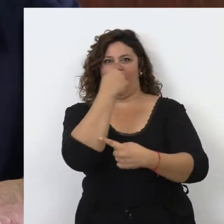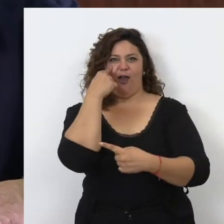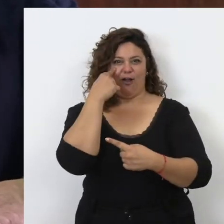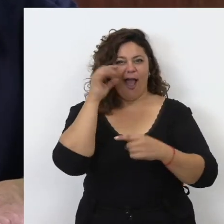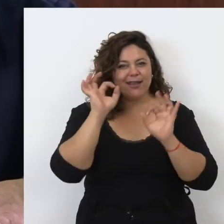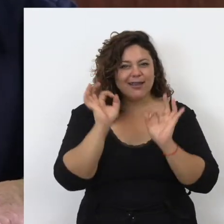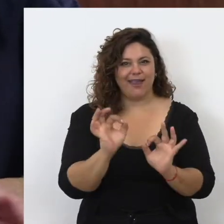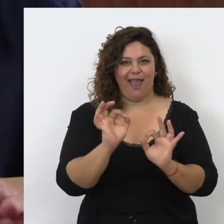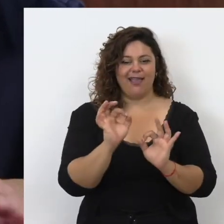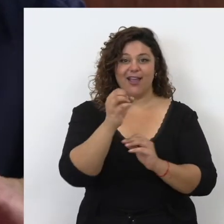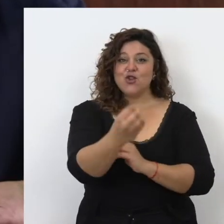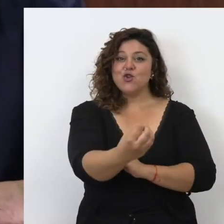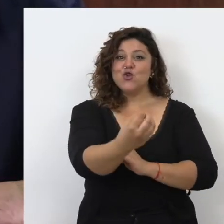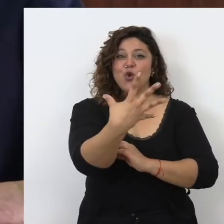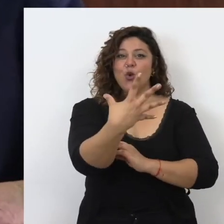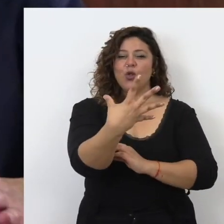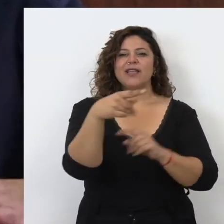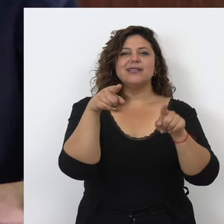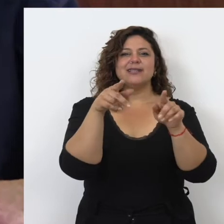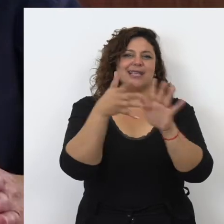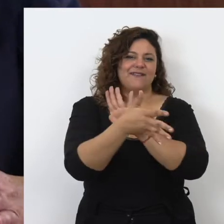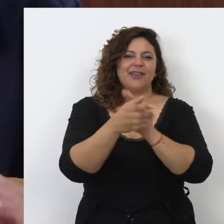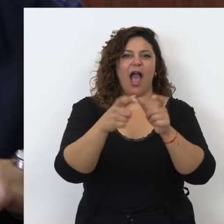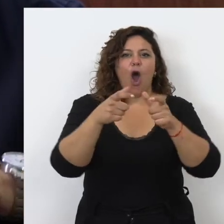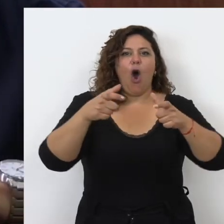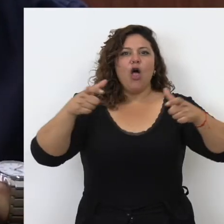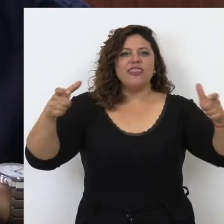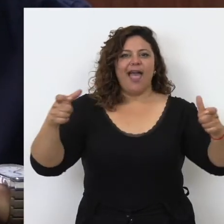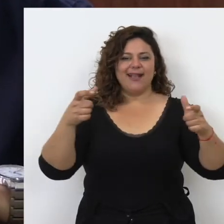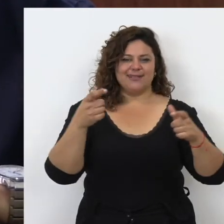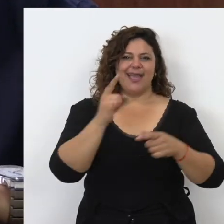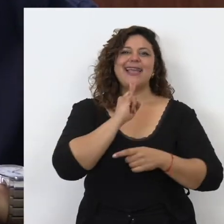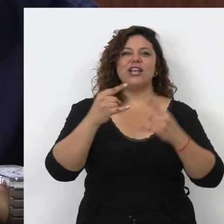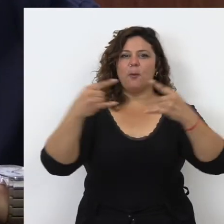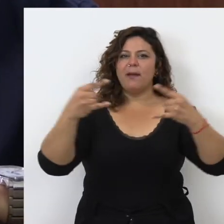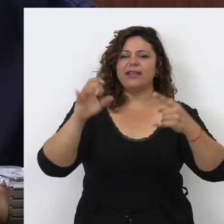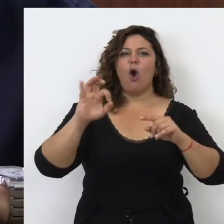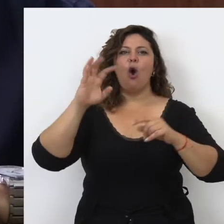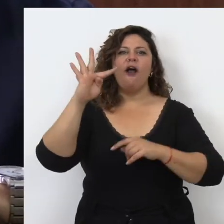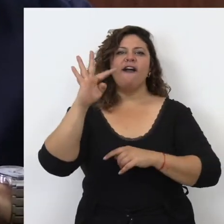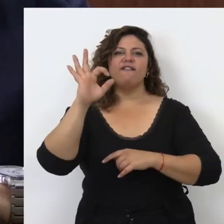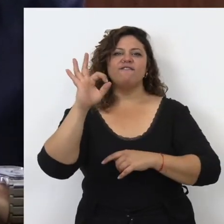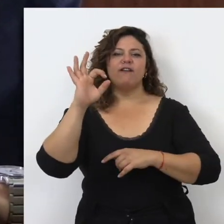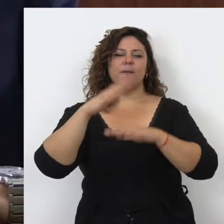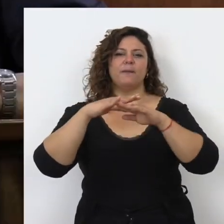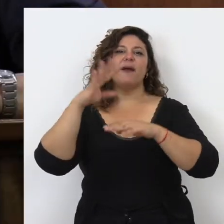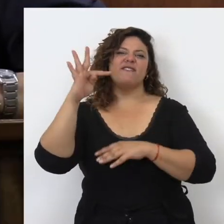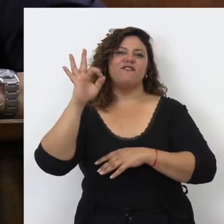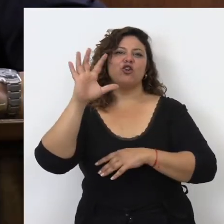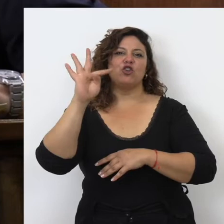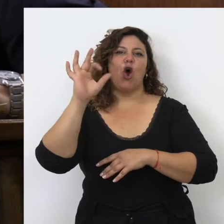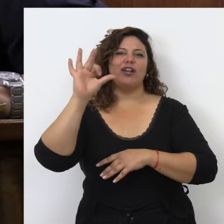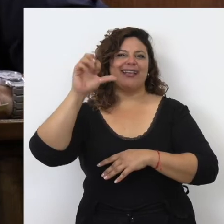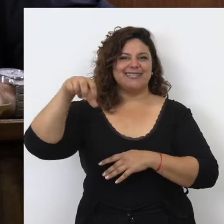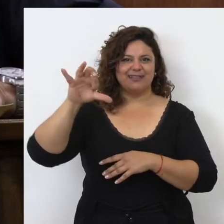como realmente ocurre. Luz, que en definitiva se trata de ondas electromagnéticas o fotones. Estudió